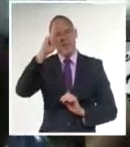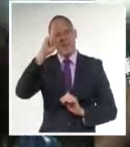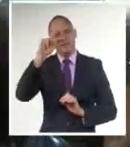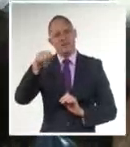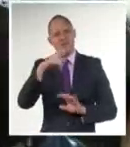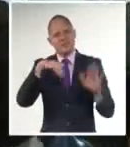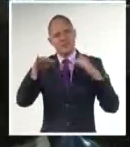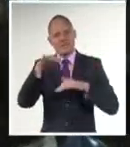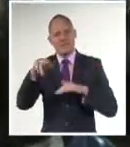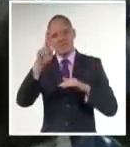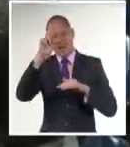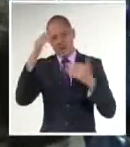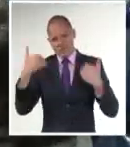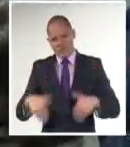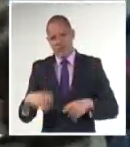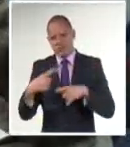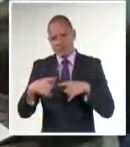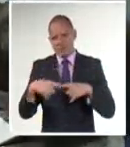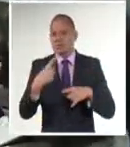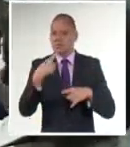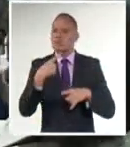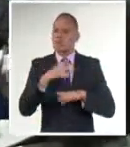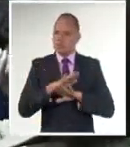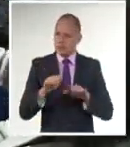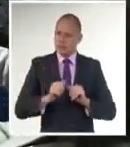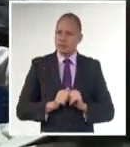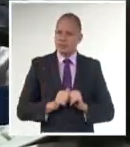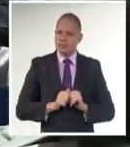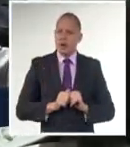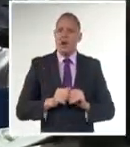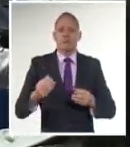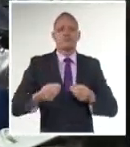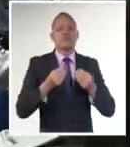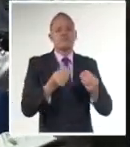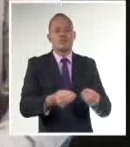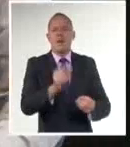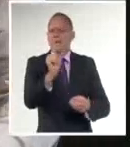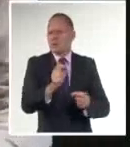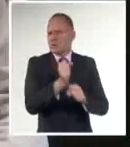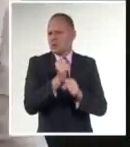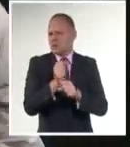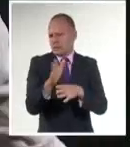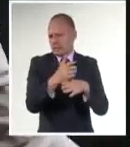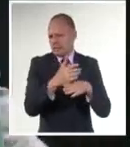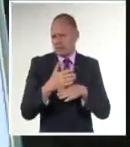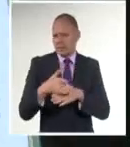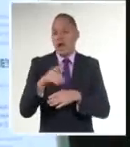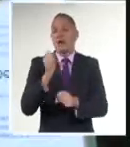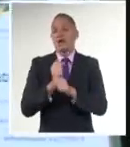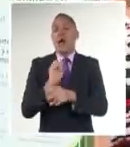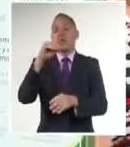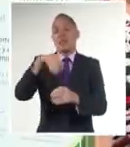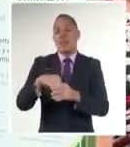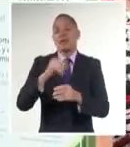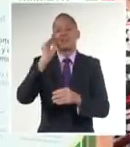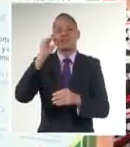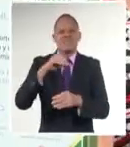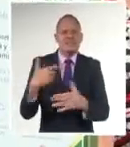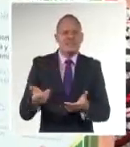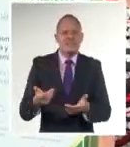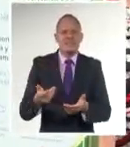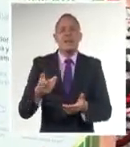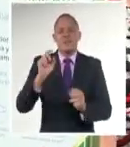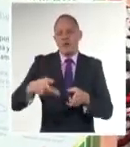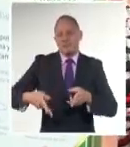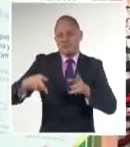secretario nacional del Sindicato de la Salud, entregó a varios trabajadores del Instituto de Endocrinología un